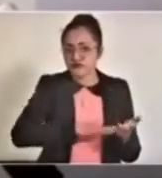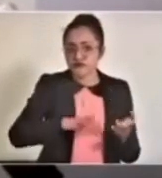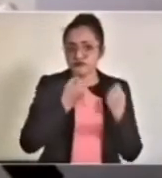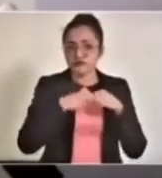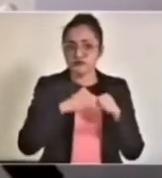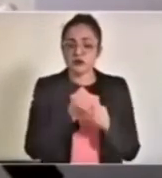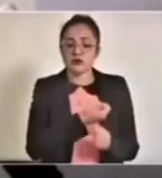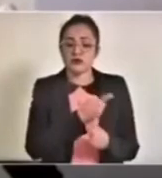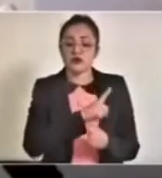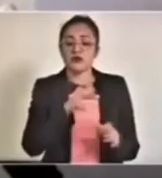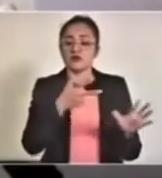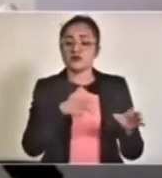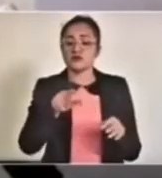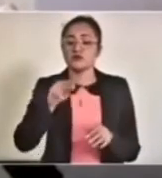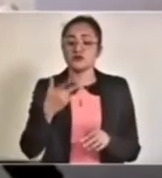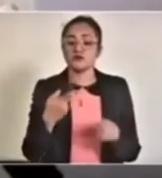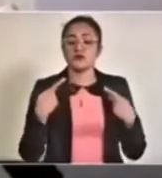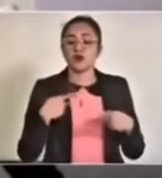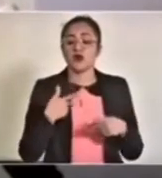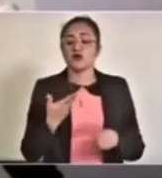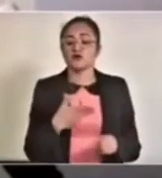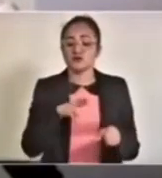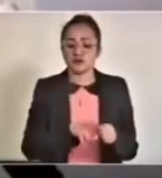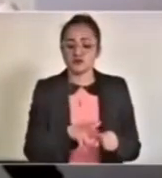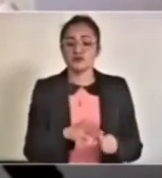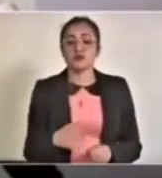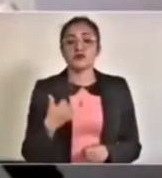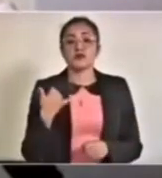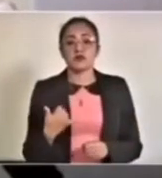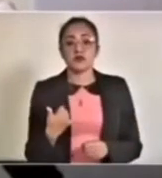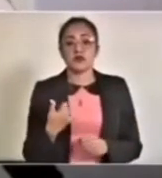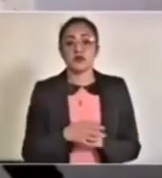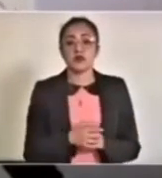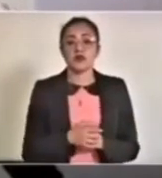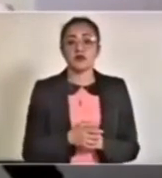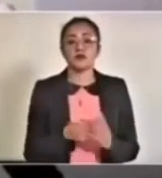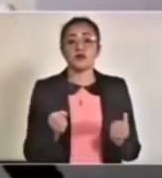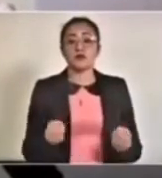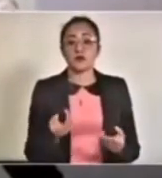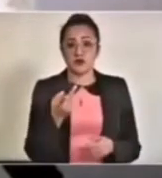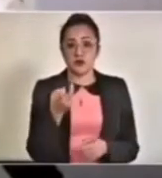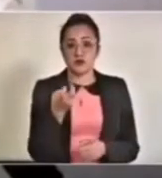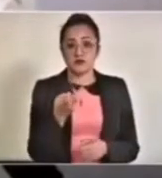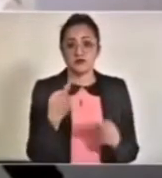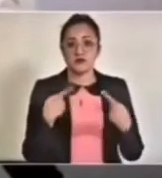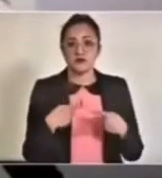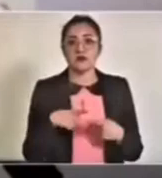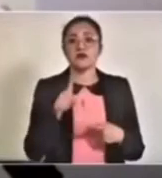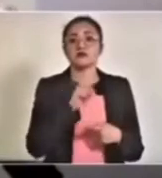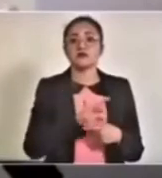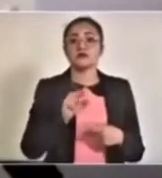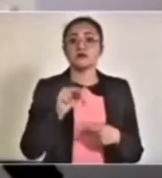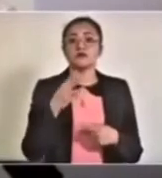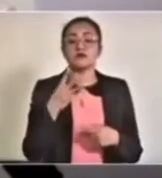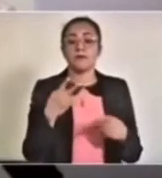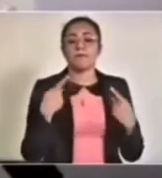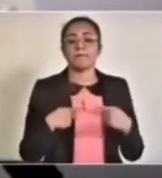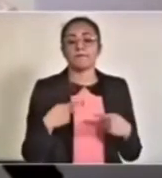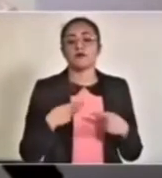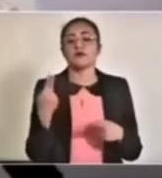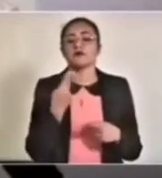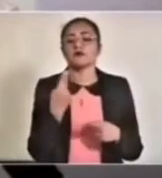ochenta y ocho pacientes hospitalizados y de estos pacientes tenemos ciento ochenta y tres que requieren